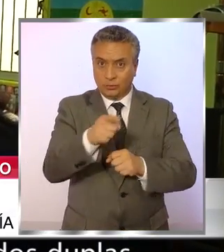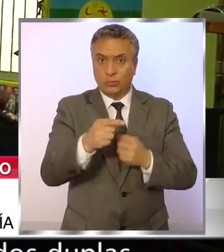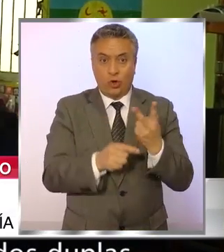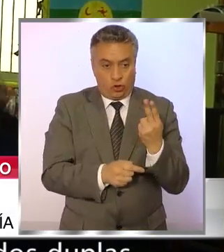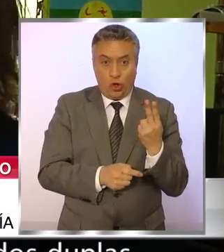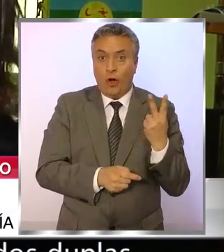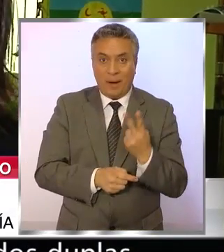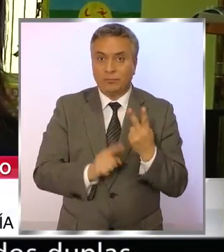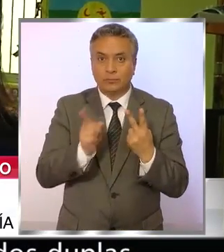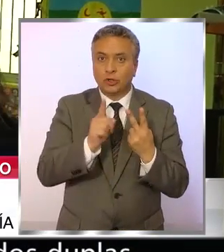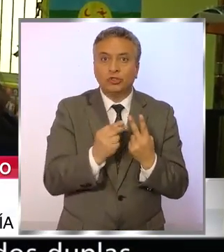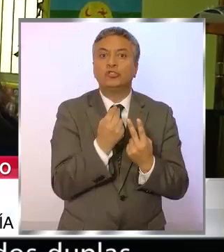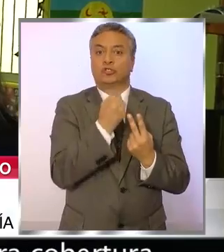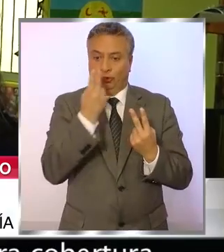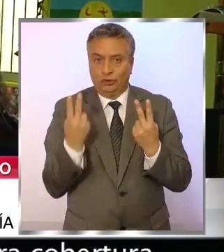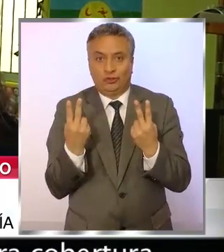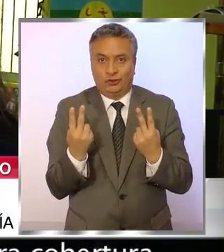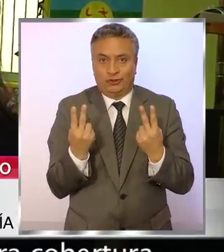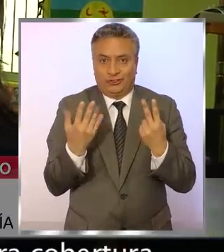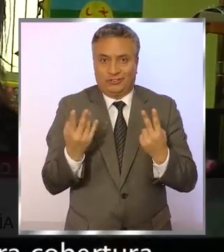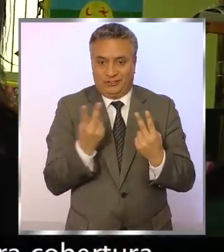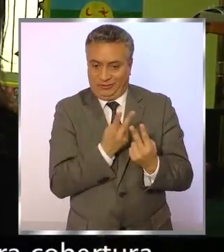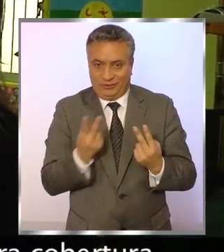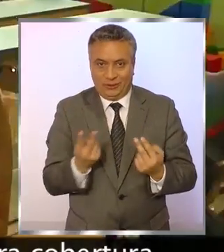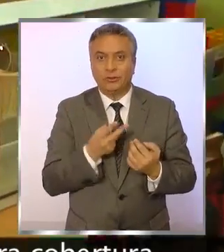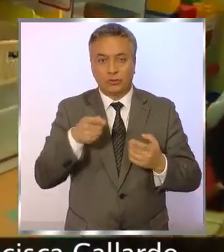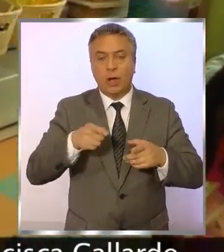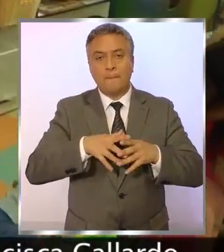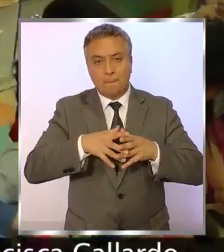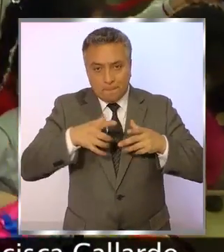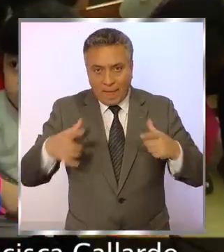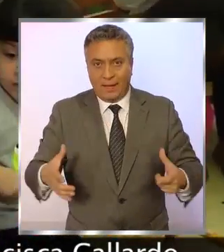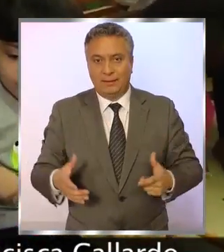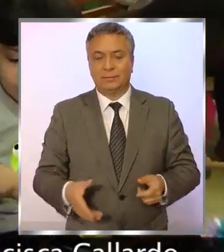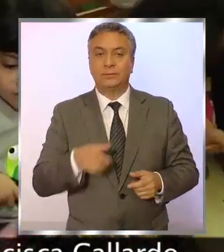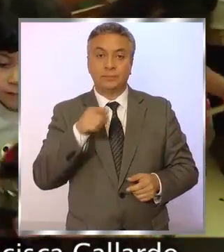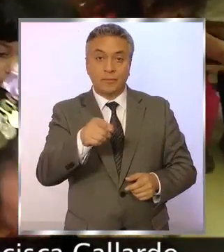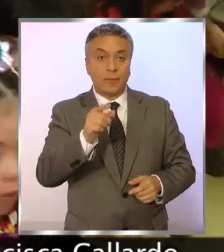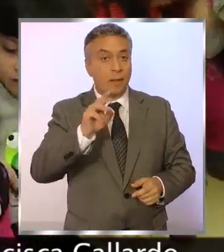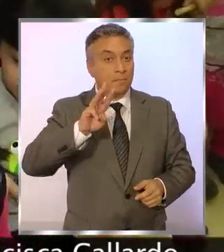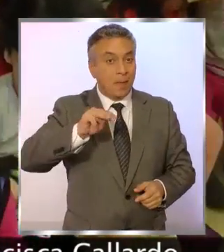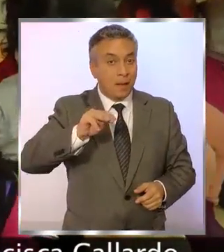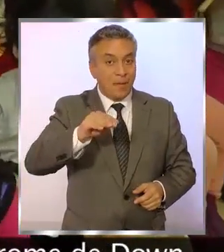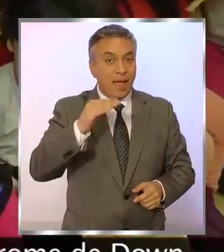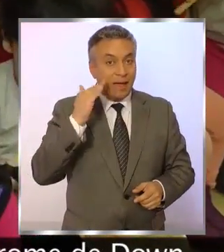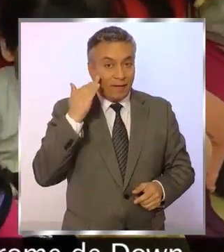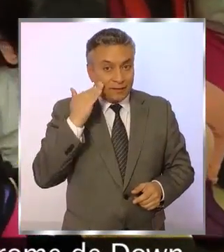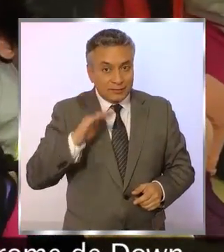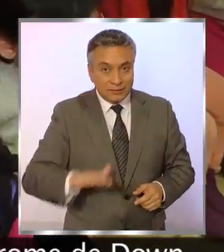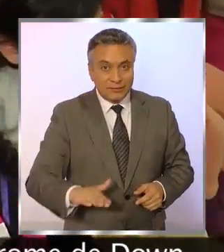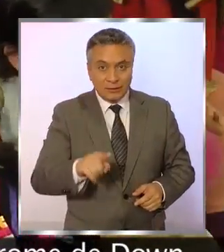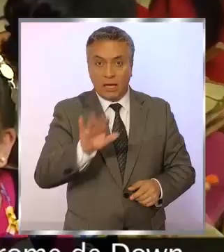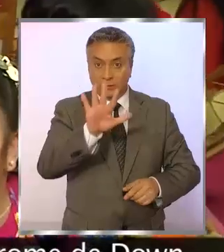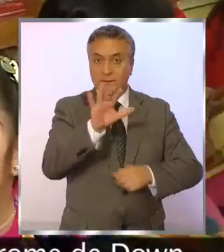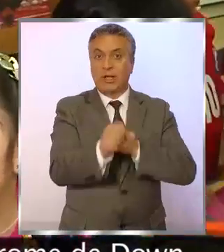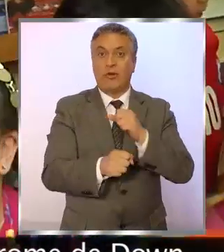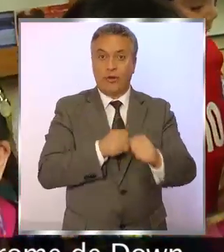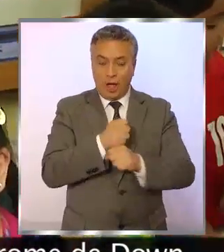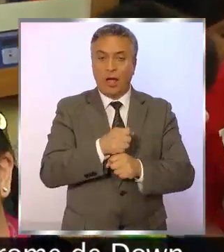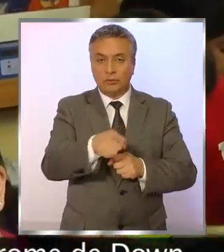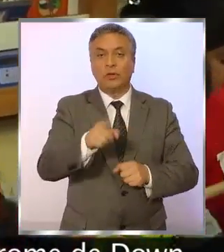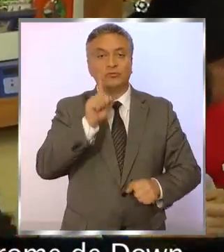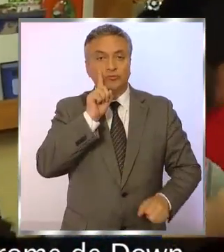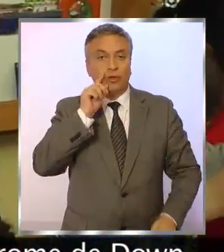dupla, sino que con dos duplas, por lo tanto aumentamos nuestra cobertura. Don Magaray es la madre de Francisca Gallardo de tan solo cinco años, quien tiene